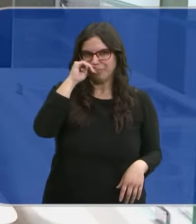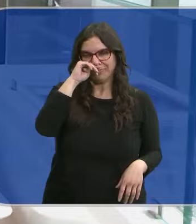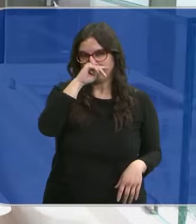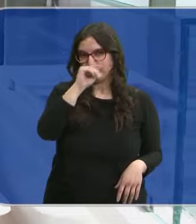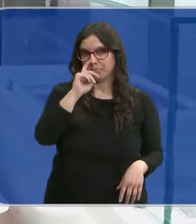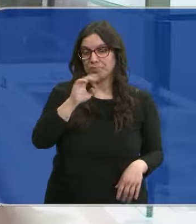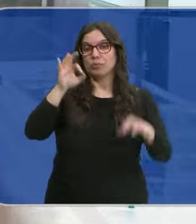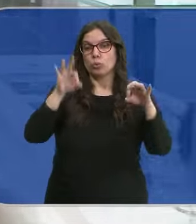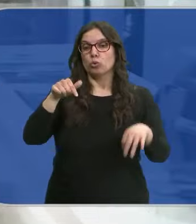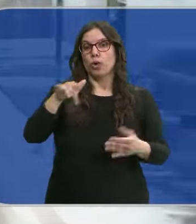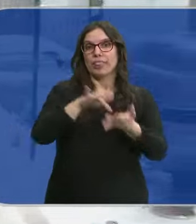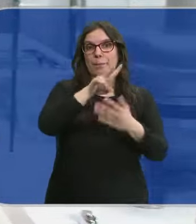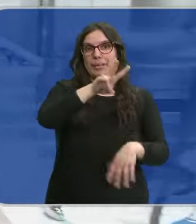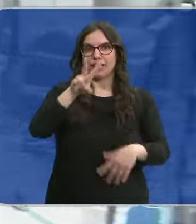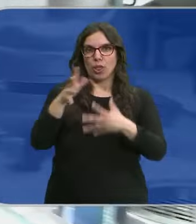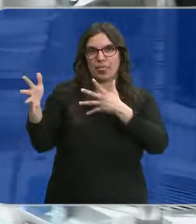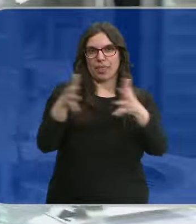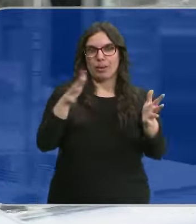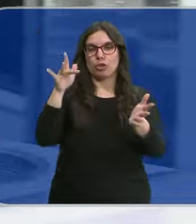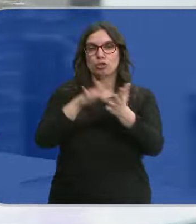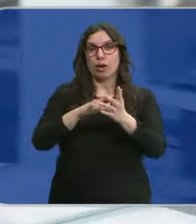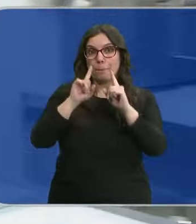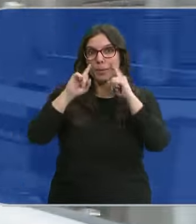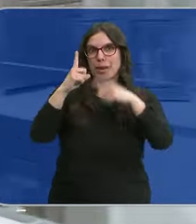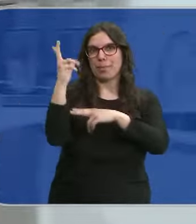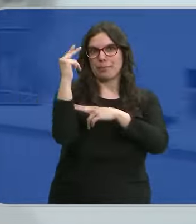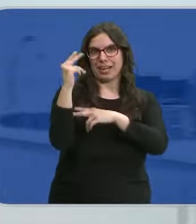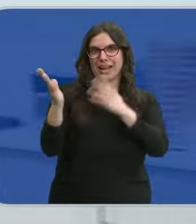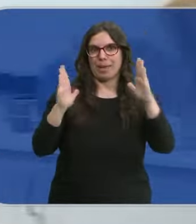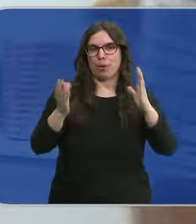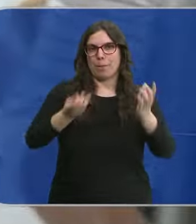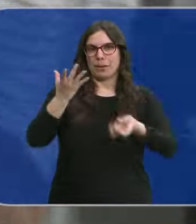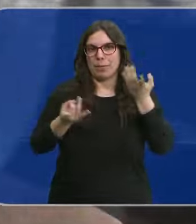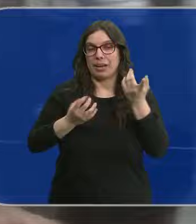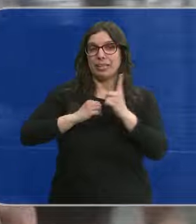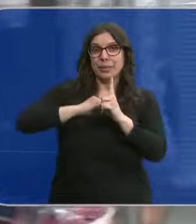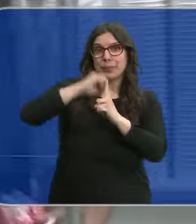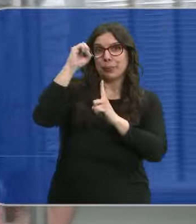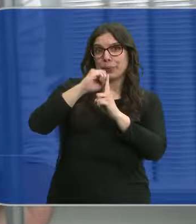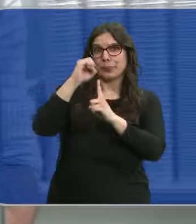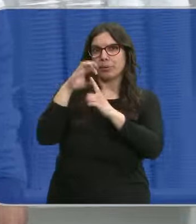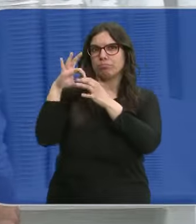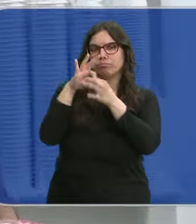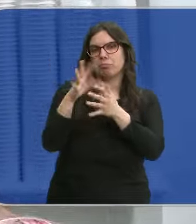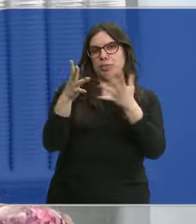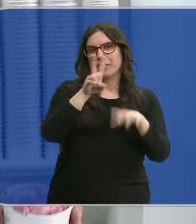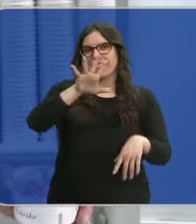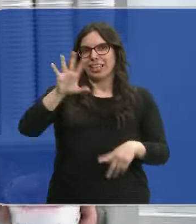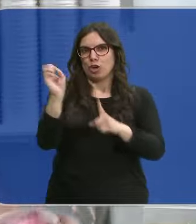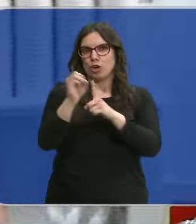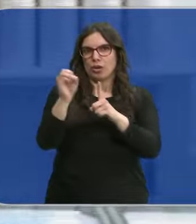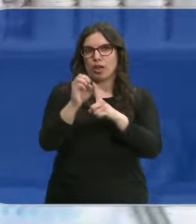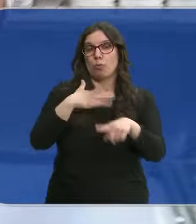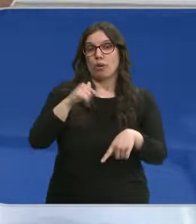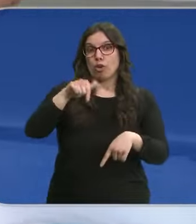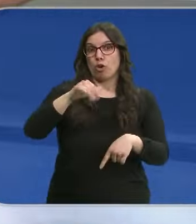Estamos a 22 de marzo es el primer viernes de la primavera y la temperatura nos acompaña en torno a unos 25 grados